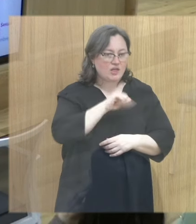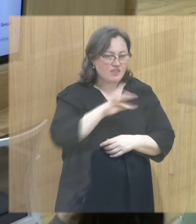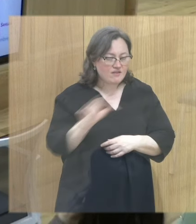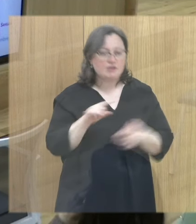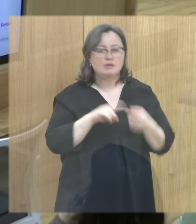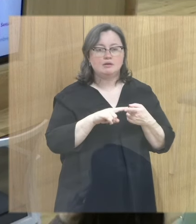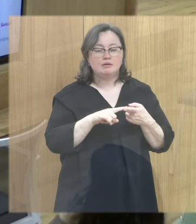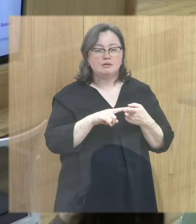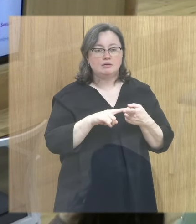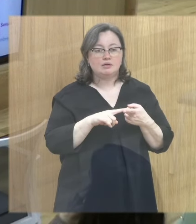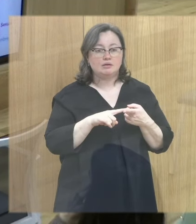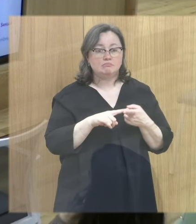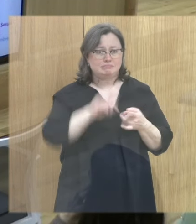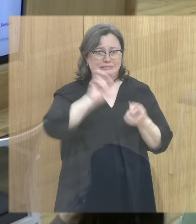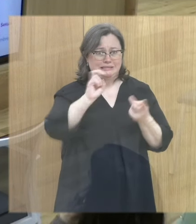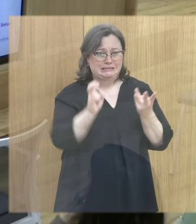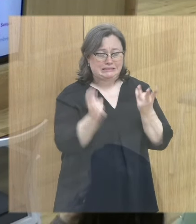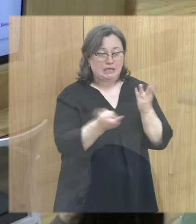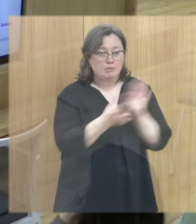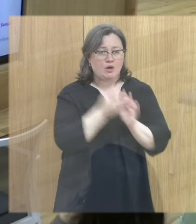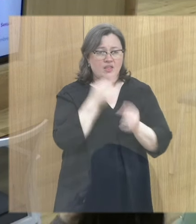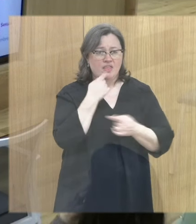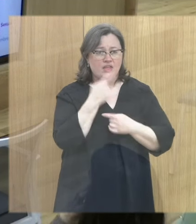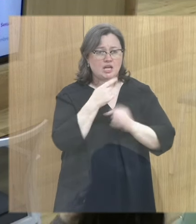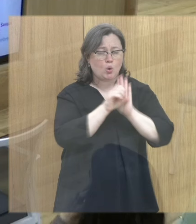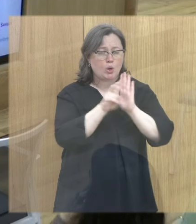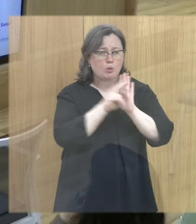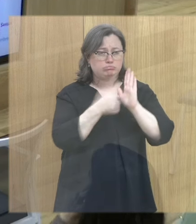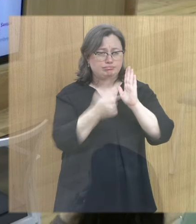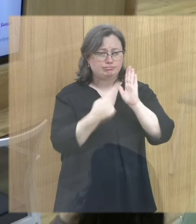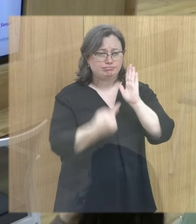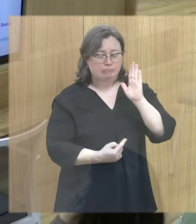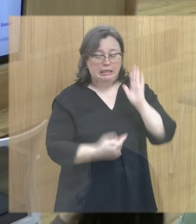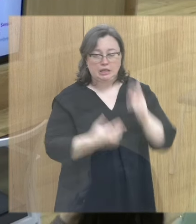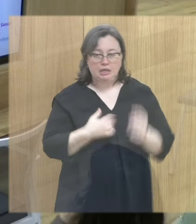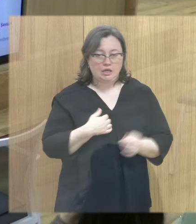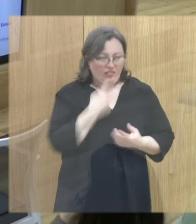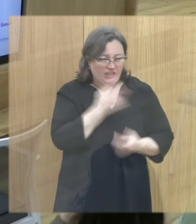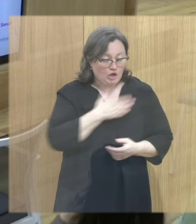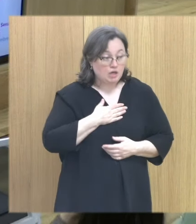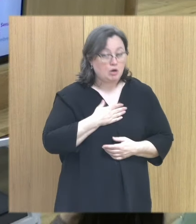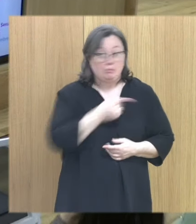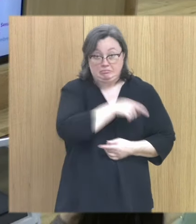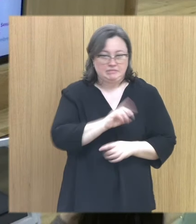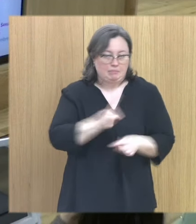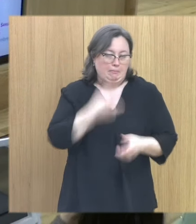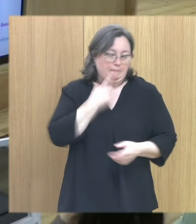pero es que no quiero decir todo eso, que lo diga ella si quiere, que sé que no lo va a decir, ¿no? Pero son